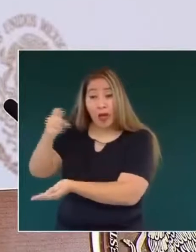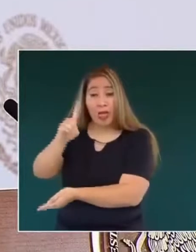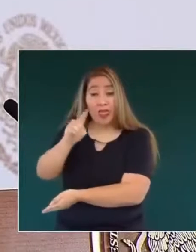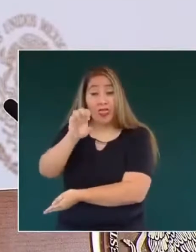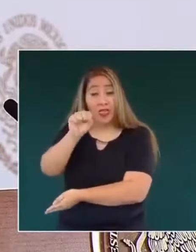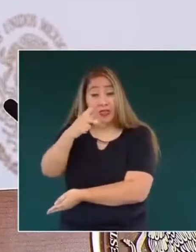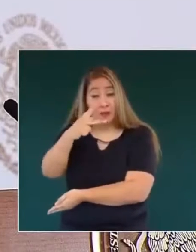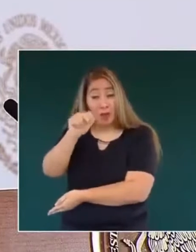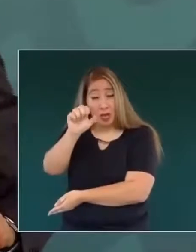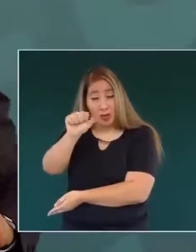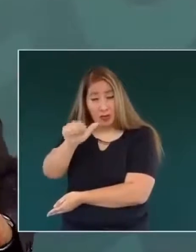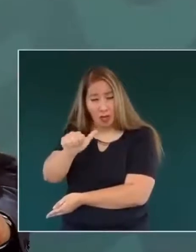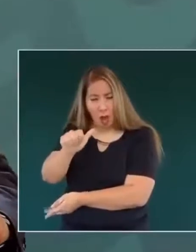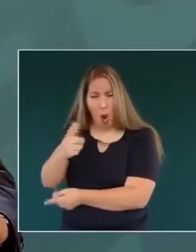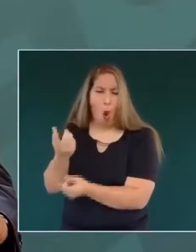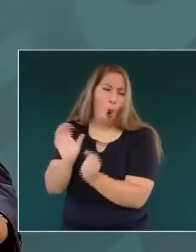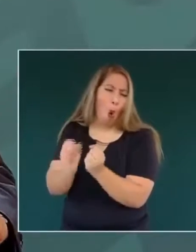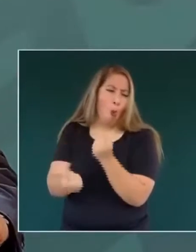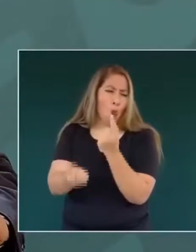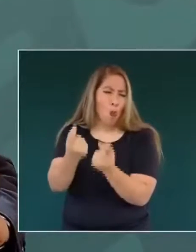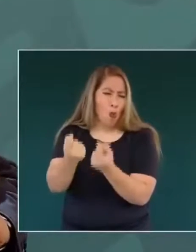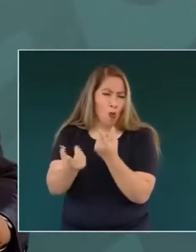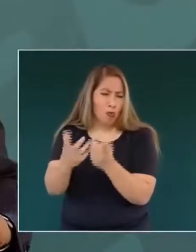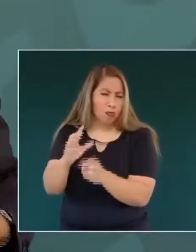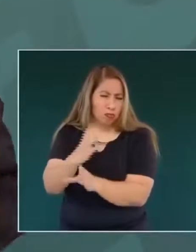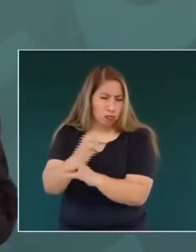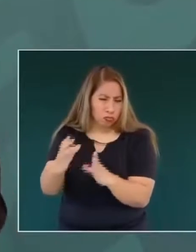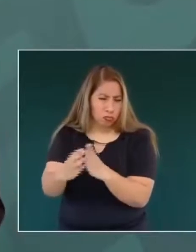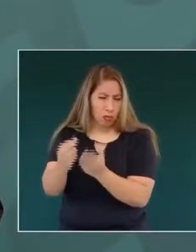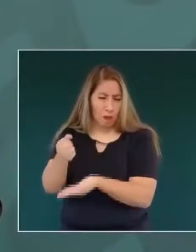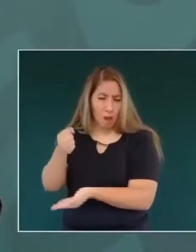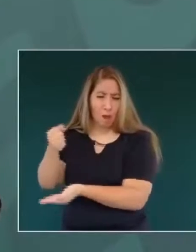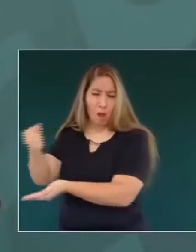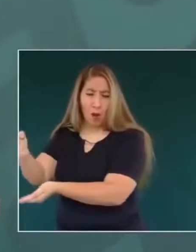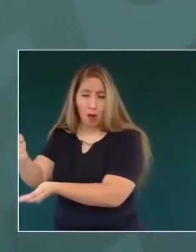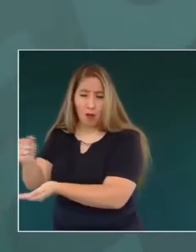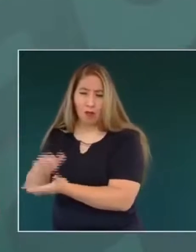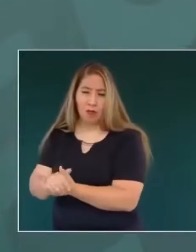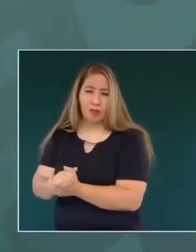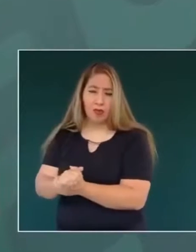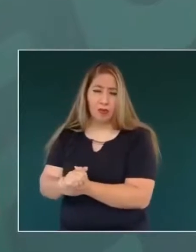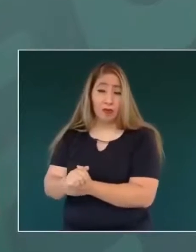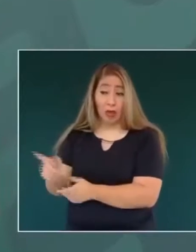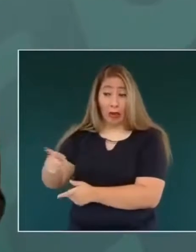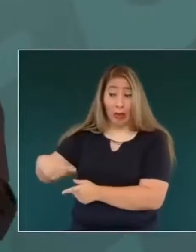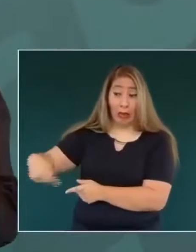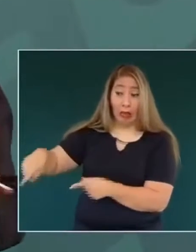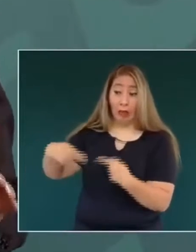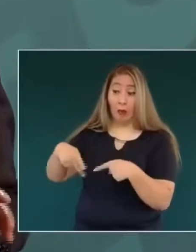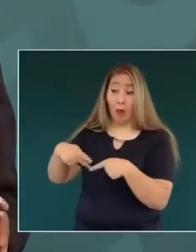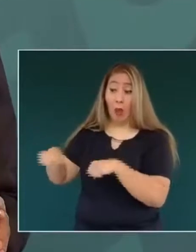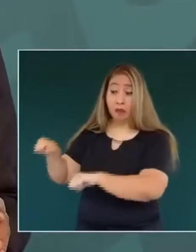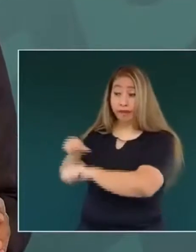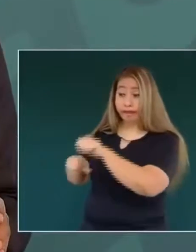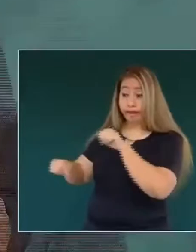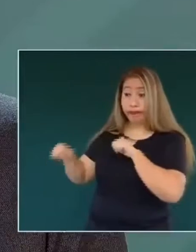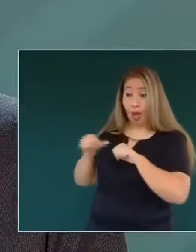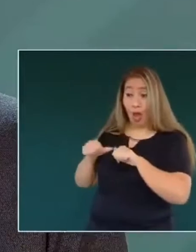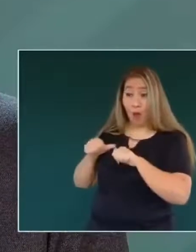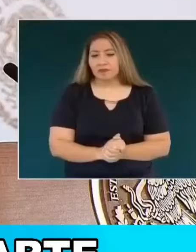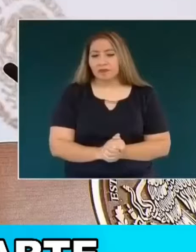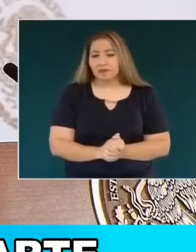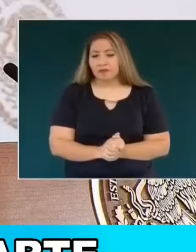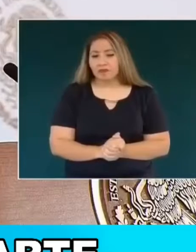cualquier otra migaja a cambio del voto.